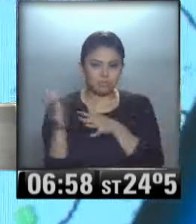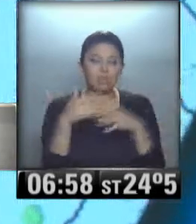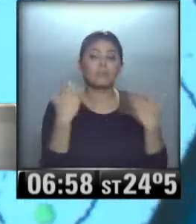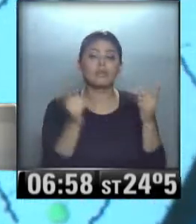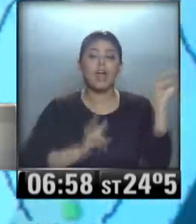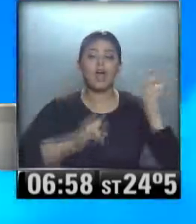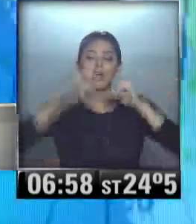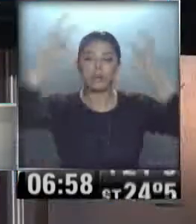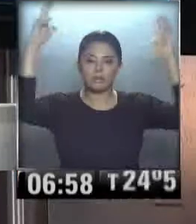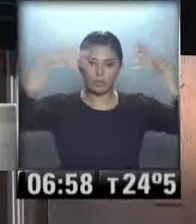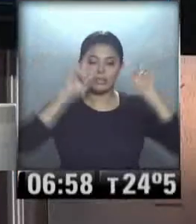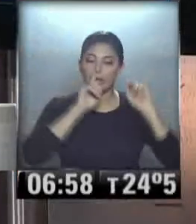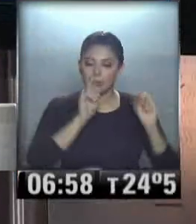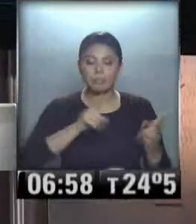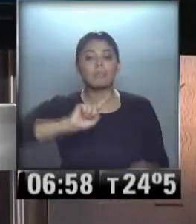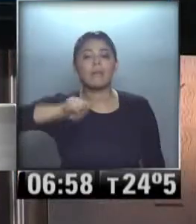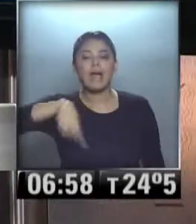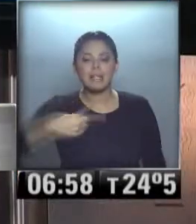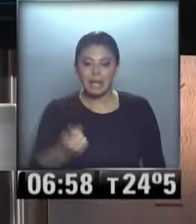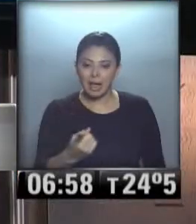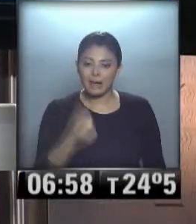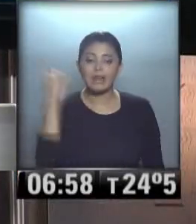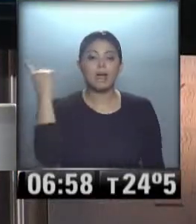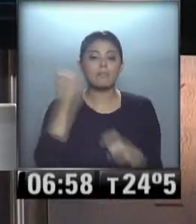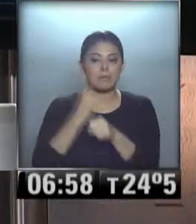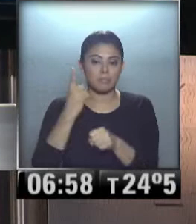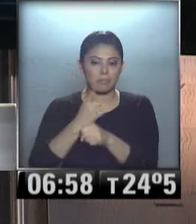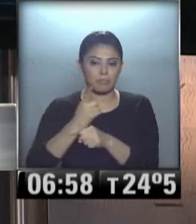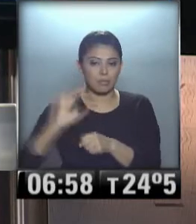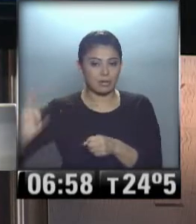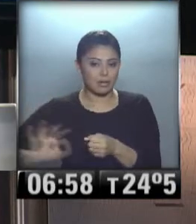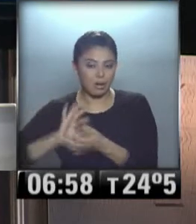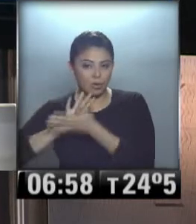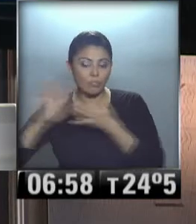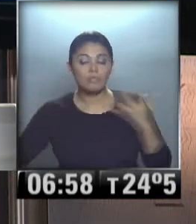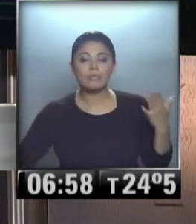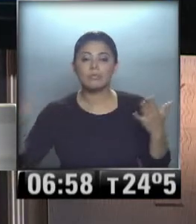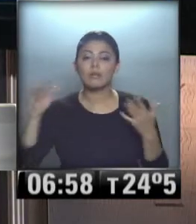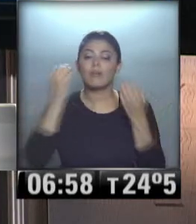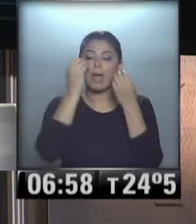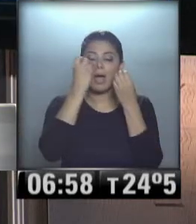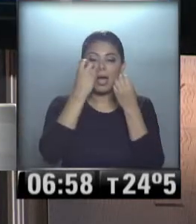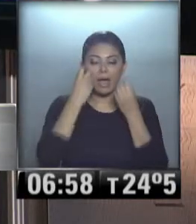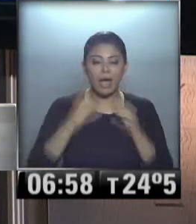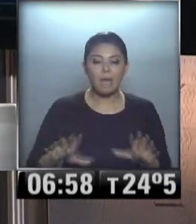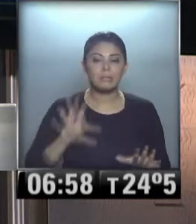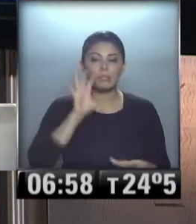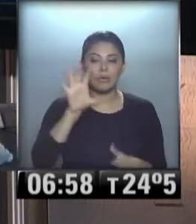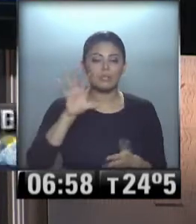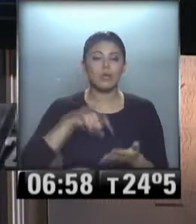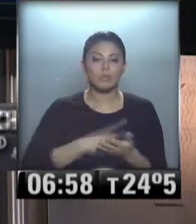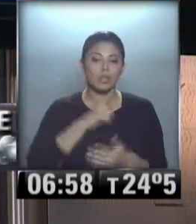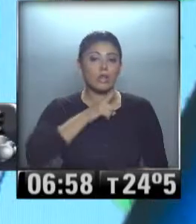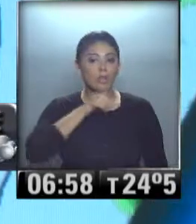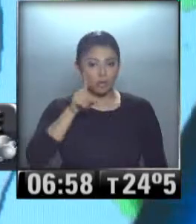precipitación. Mañana, primero de año, comenzamos el año sobre el norte de la provincia de Buenos Aires,